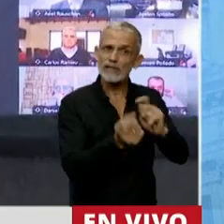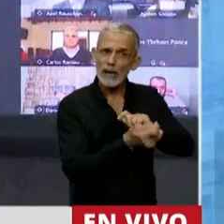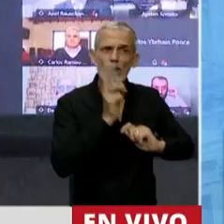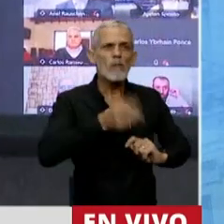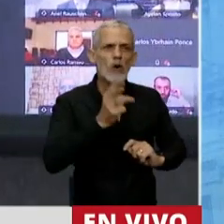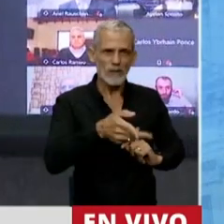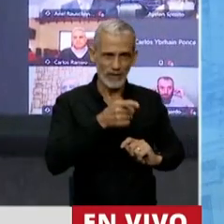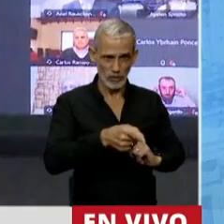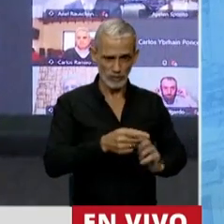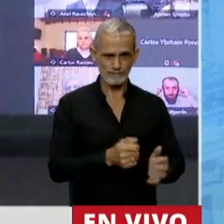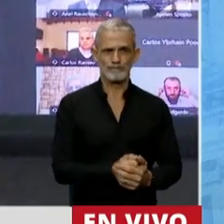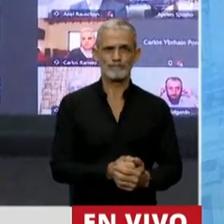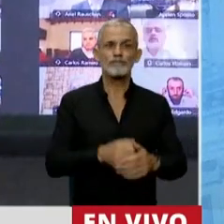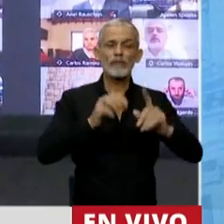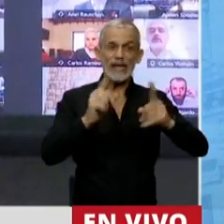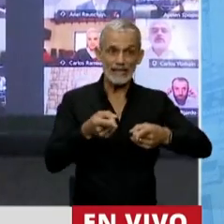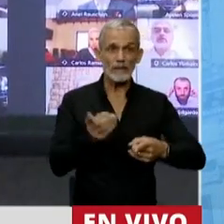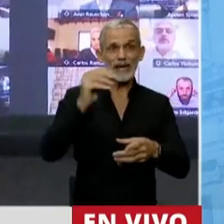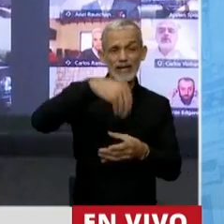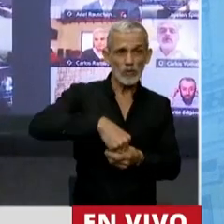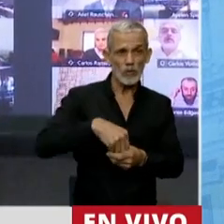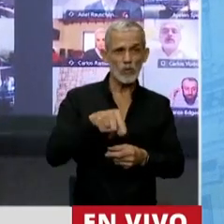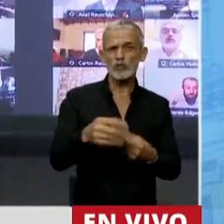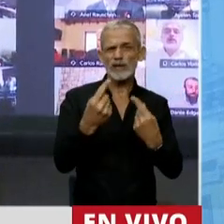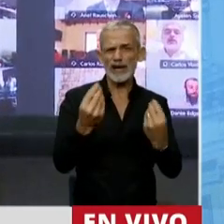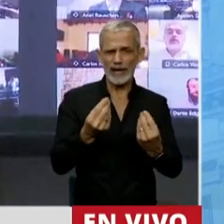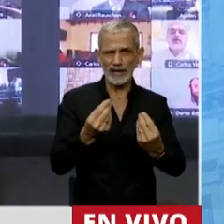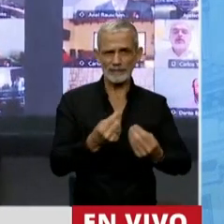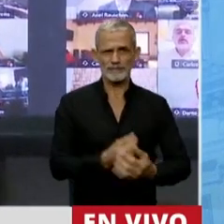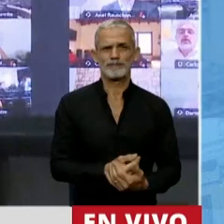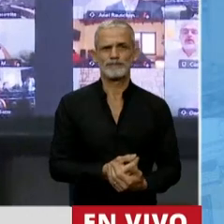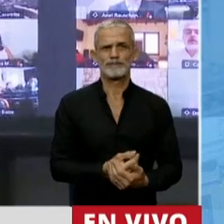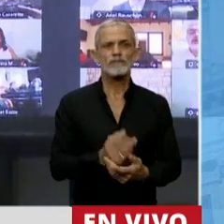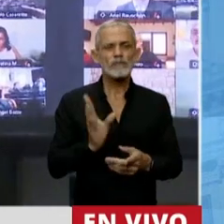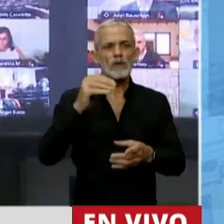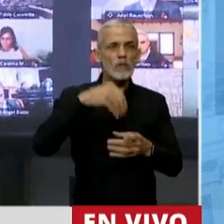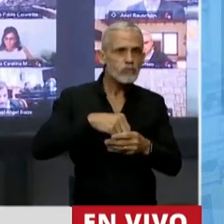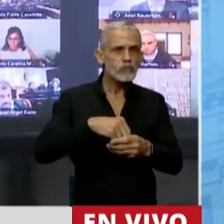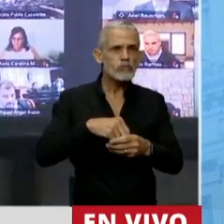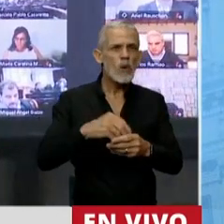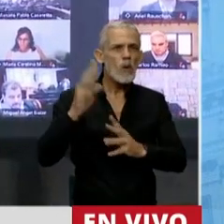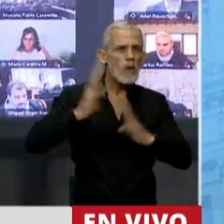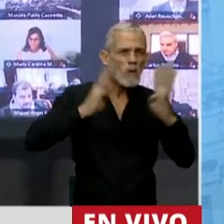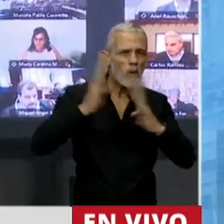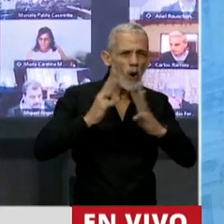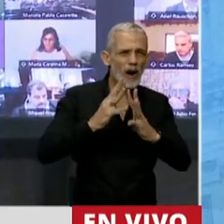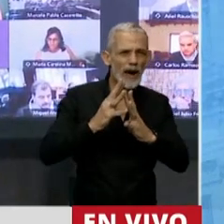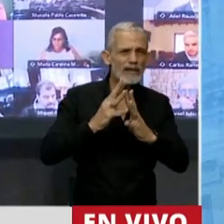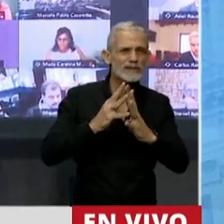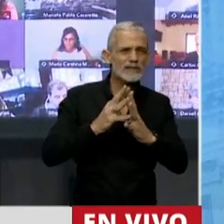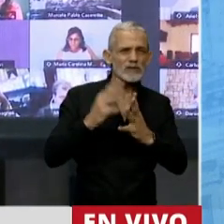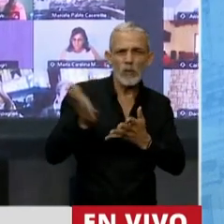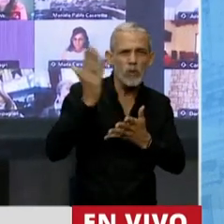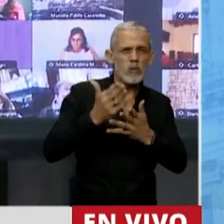a su vez, incluye e incorpora a los bosques no productivos